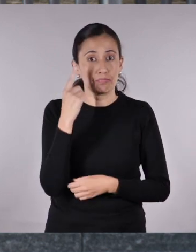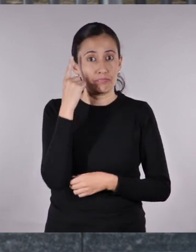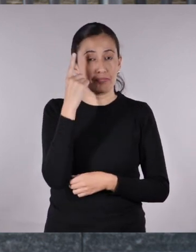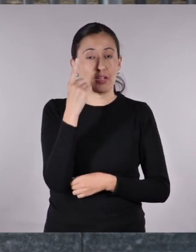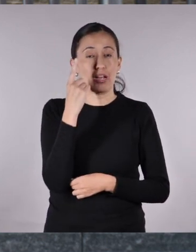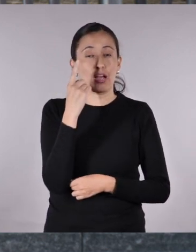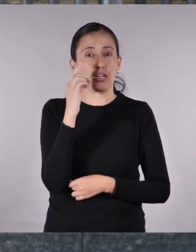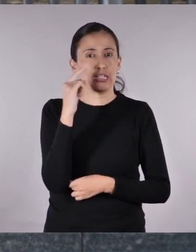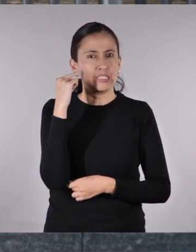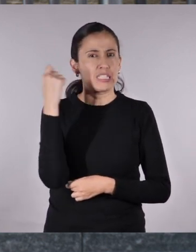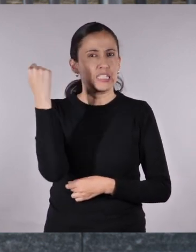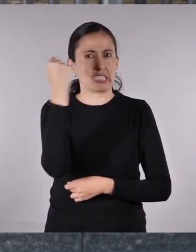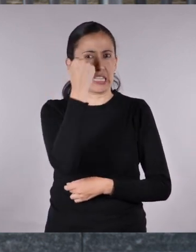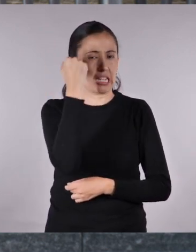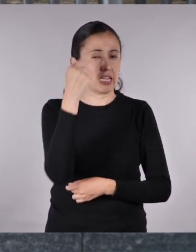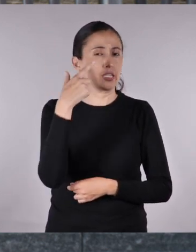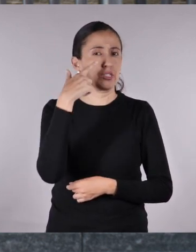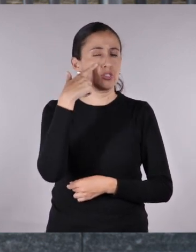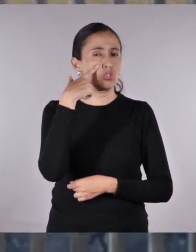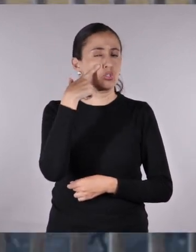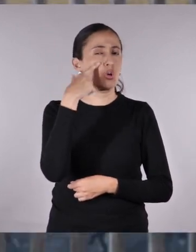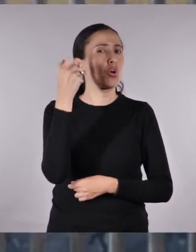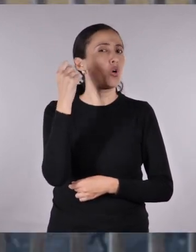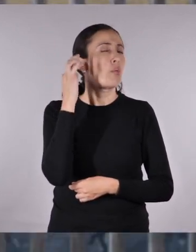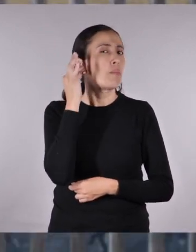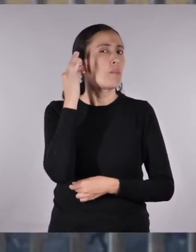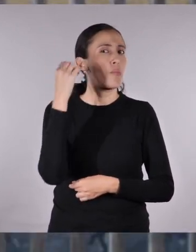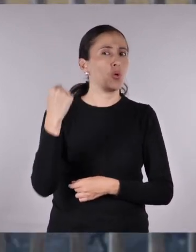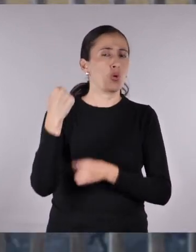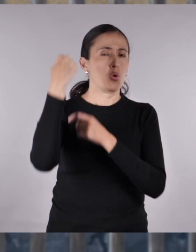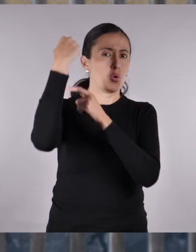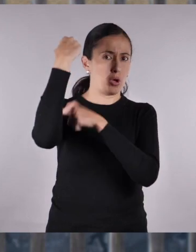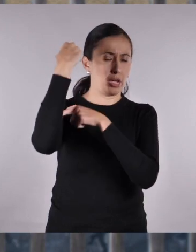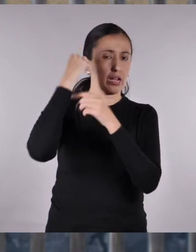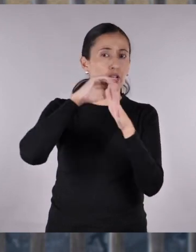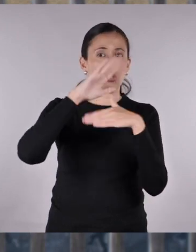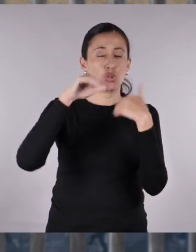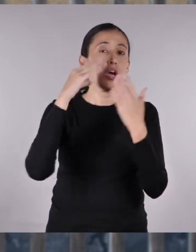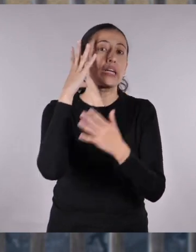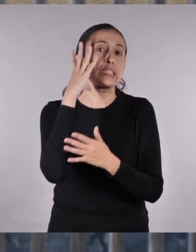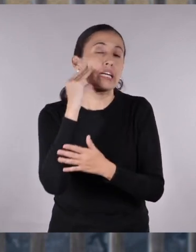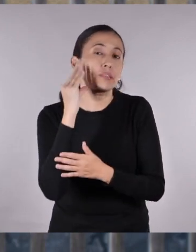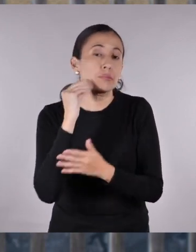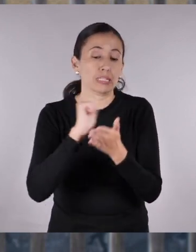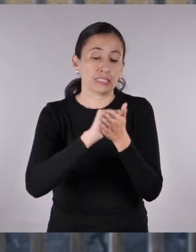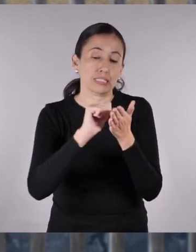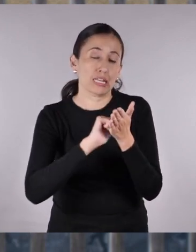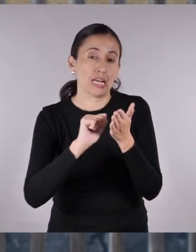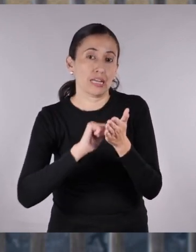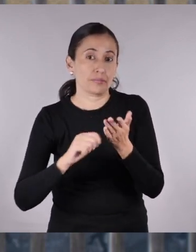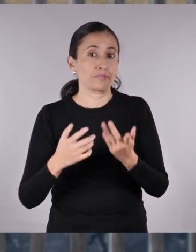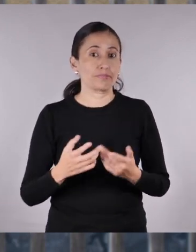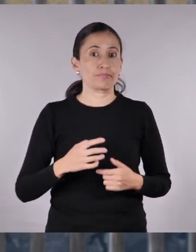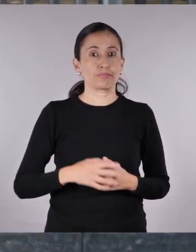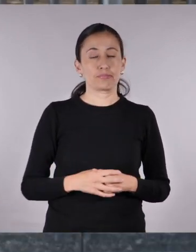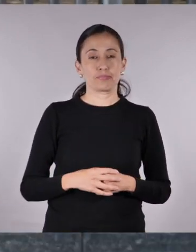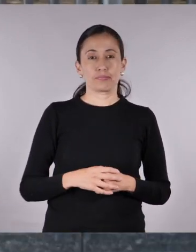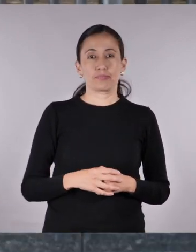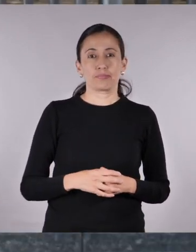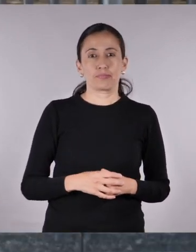además una gran reivindicación femenina, ya que son 10 relatos en los que todas las protagonistas son mujeres.